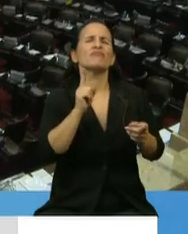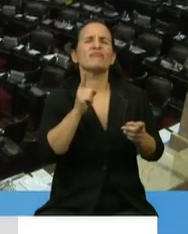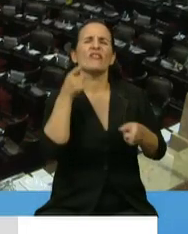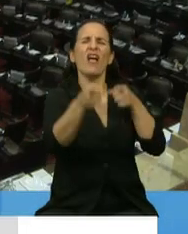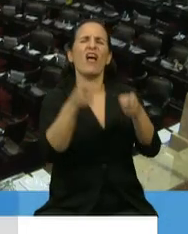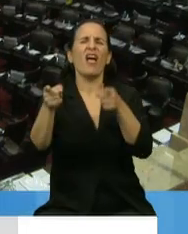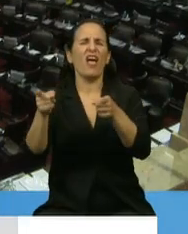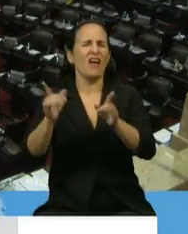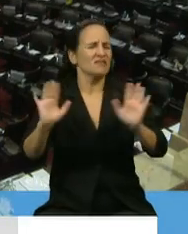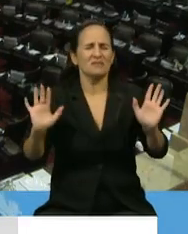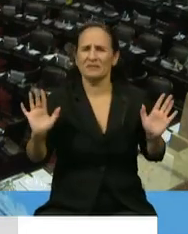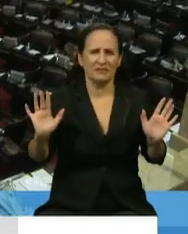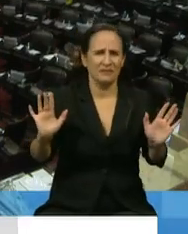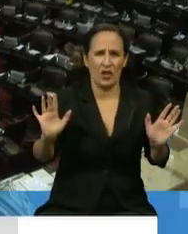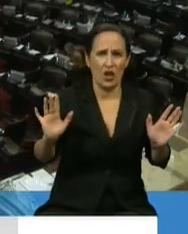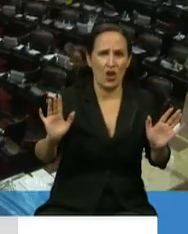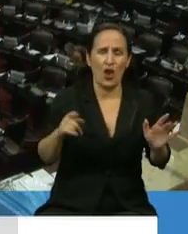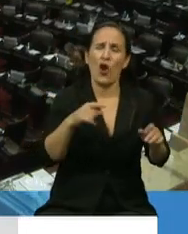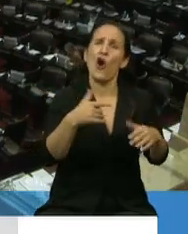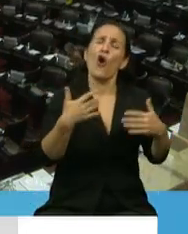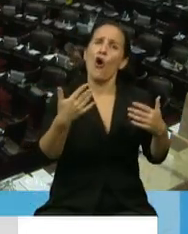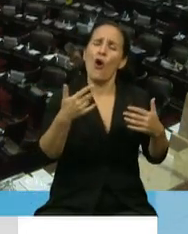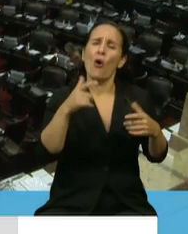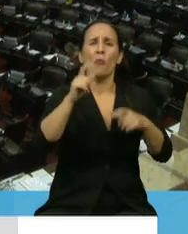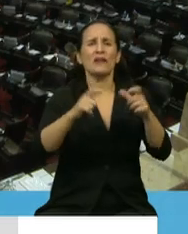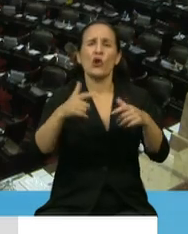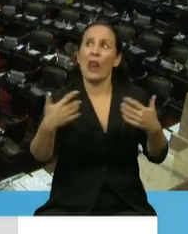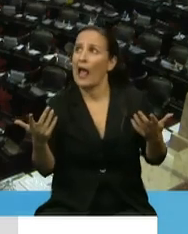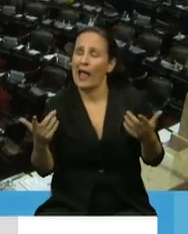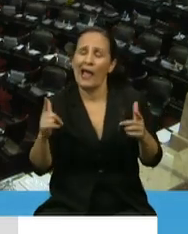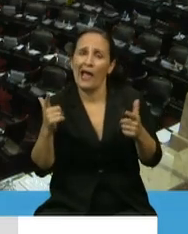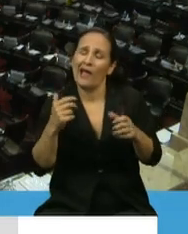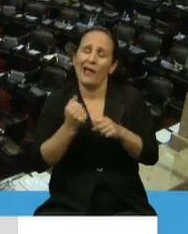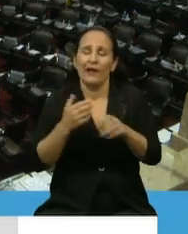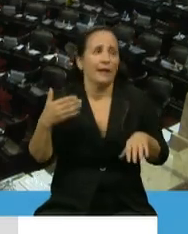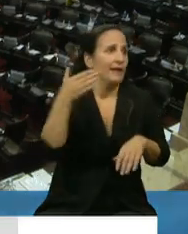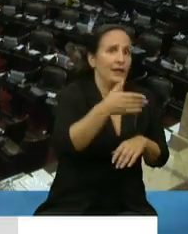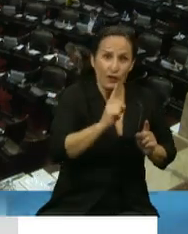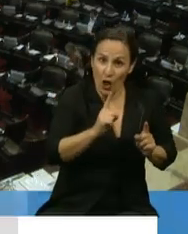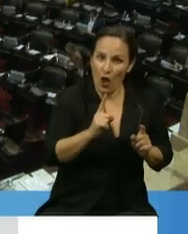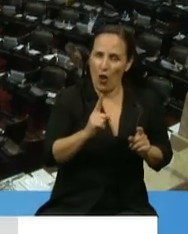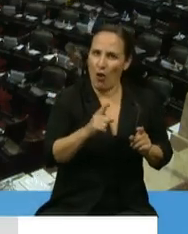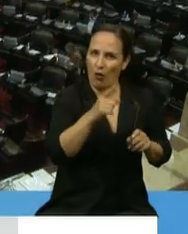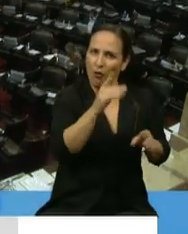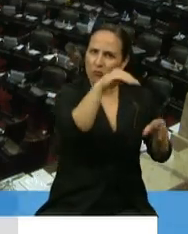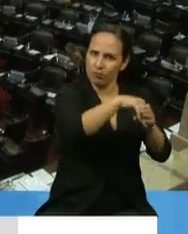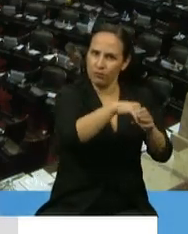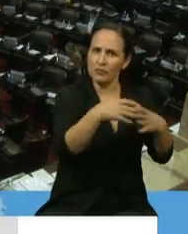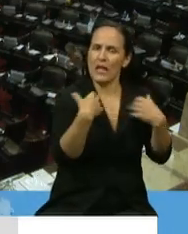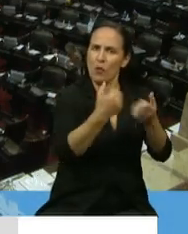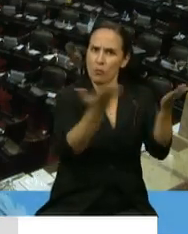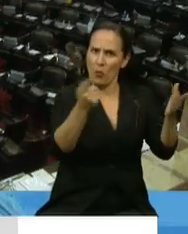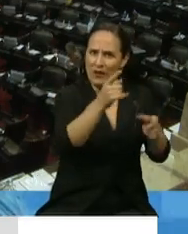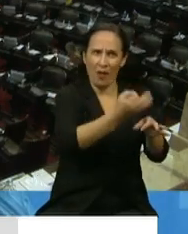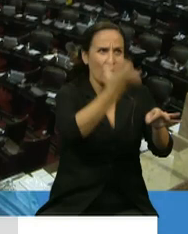no es un lugar donde se caiga, es un lugar de excelencia donde tenemos los mejores y las mejores profesionales de la Argentina. Creo que poder acompañar este